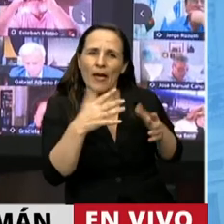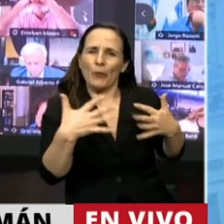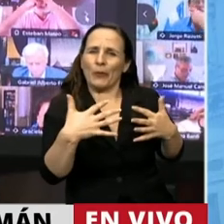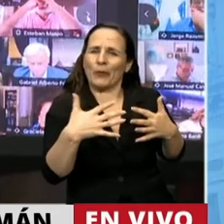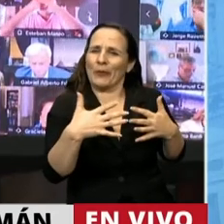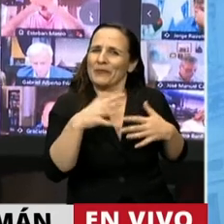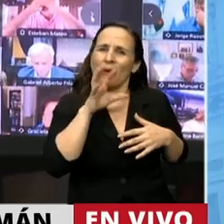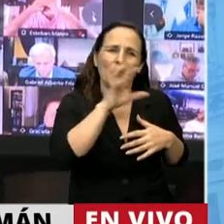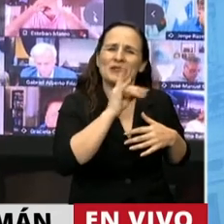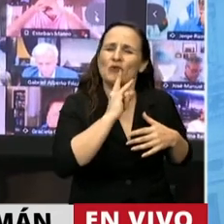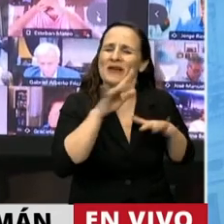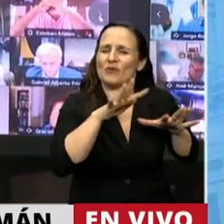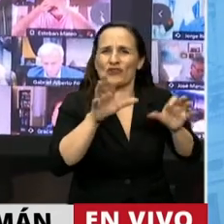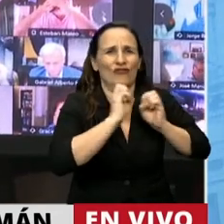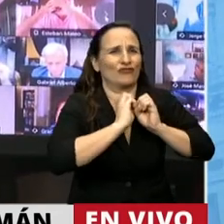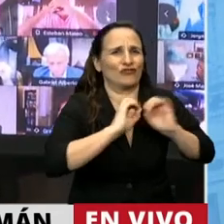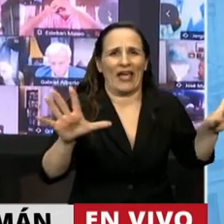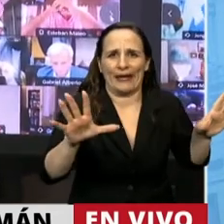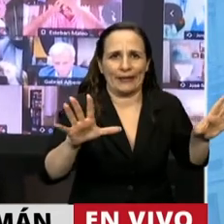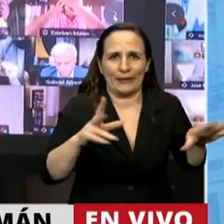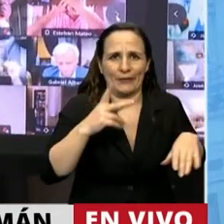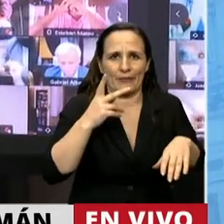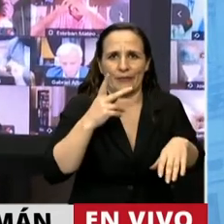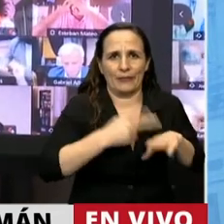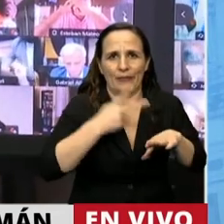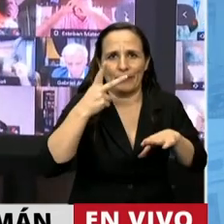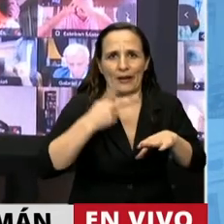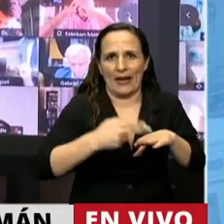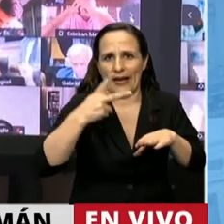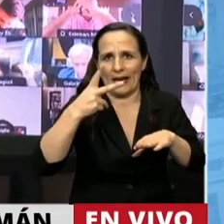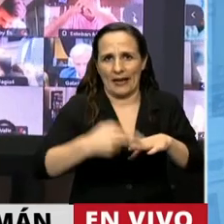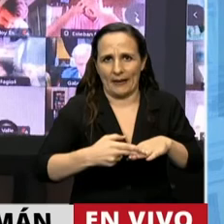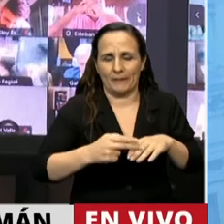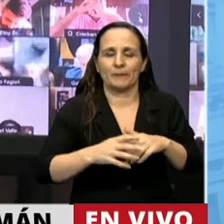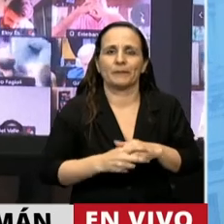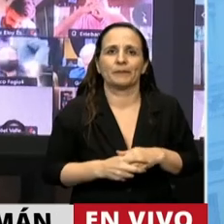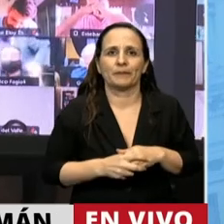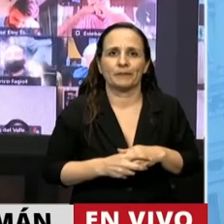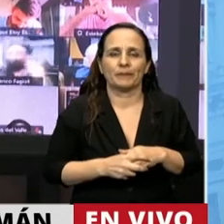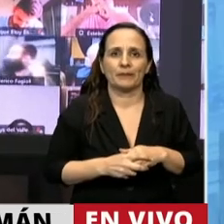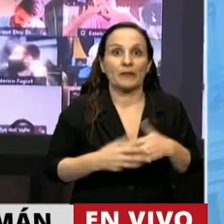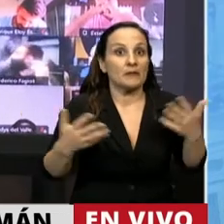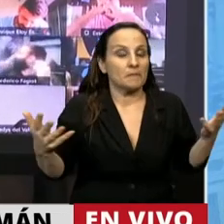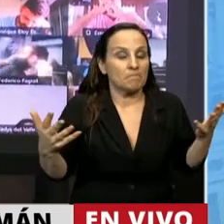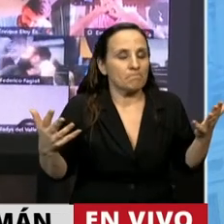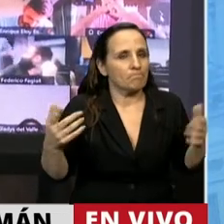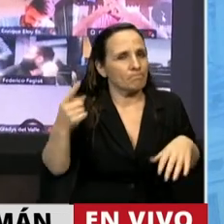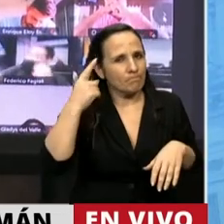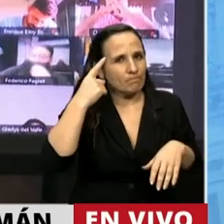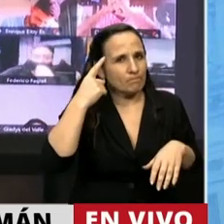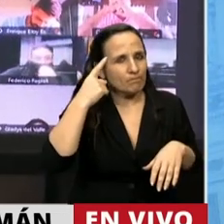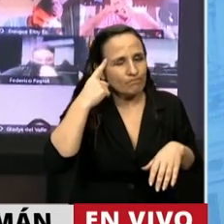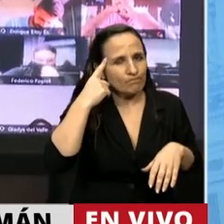Tucumán que hoy estamos viviendo. Creo que el señor tiene que hacer una